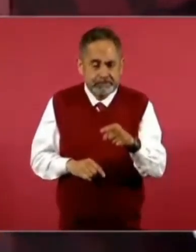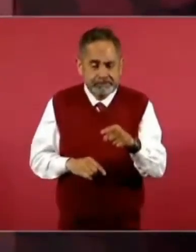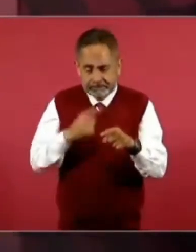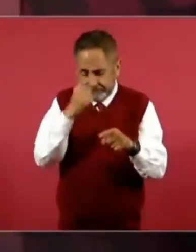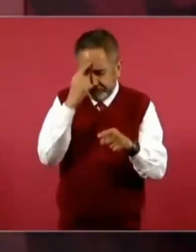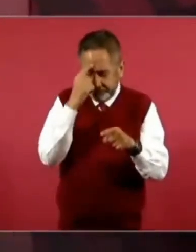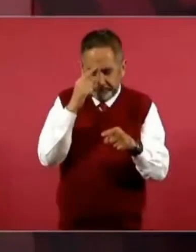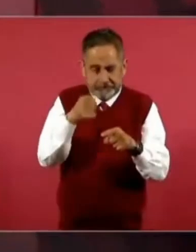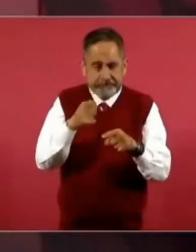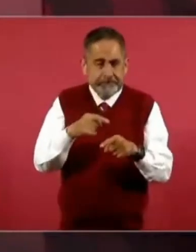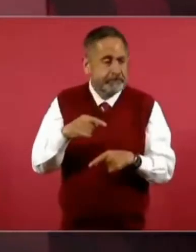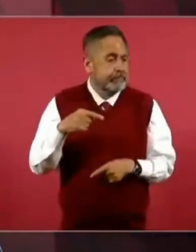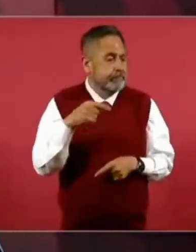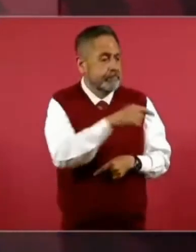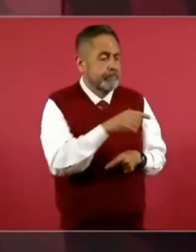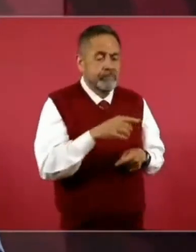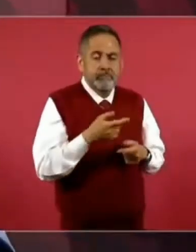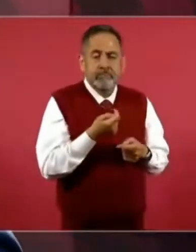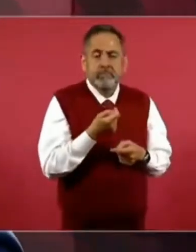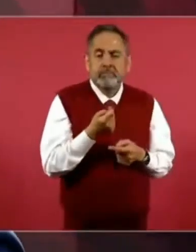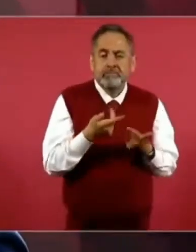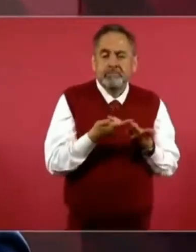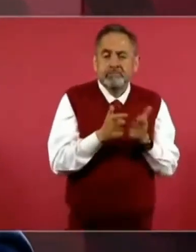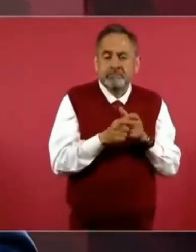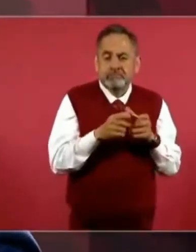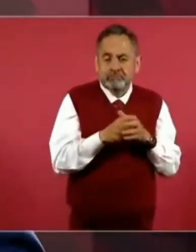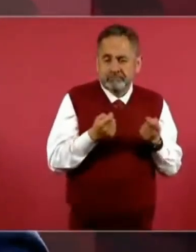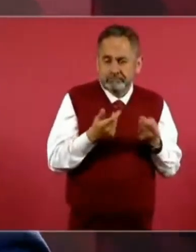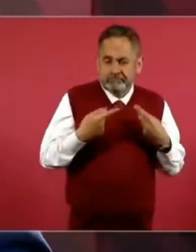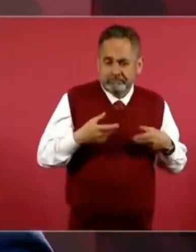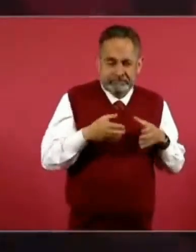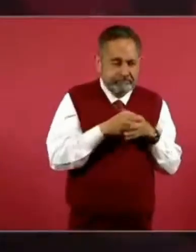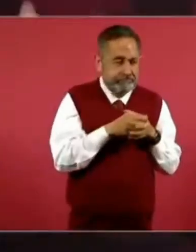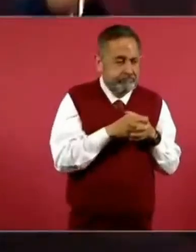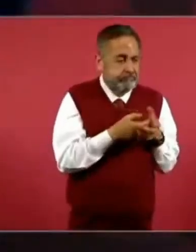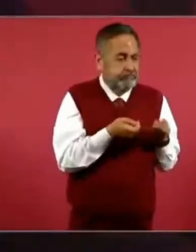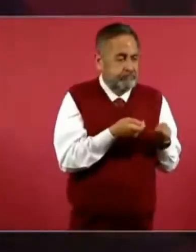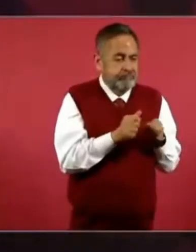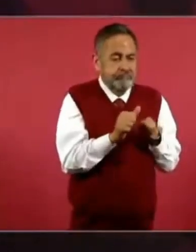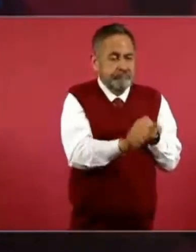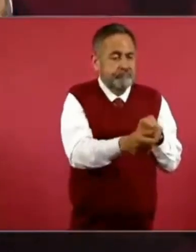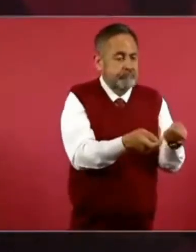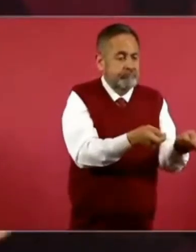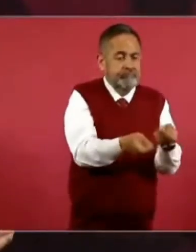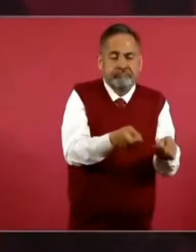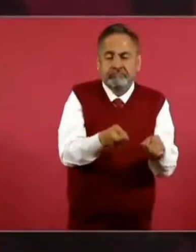la oligarquía del gobierno,